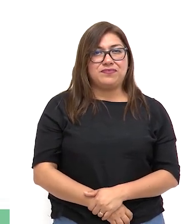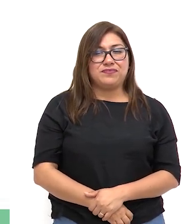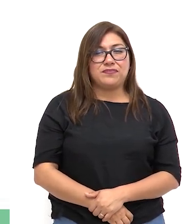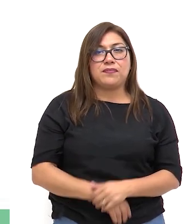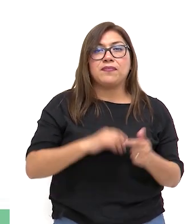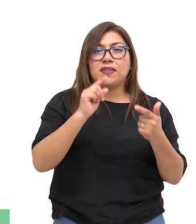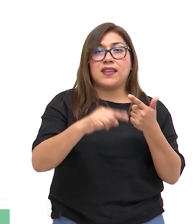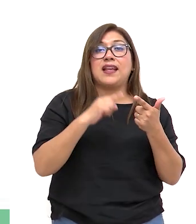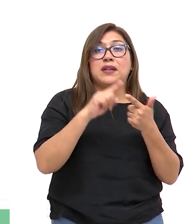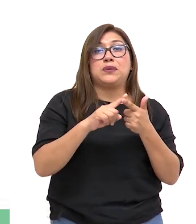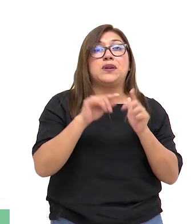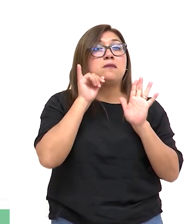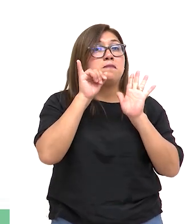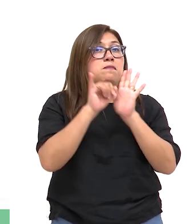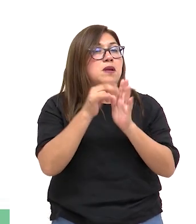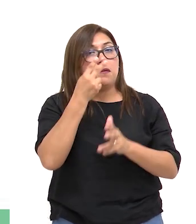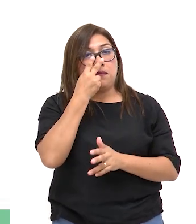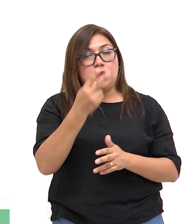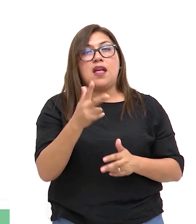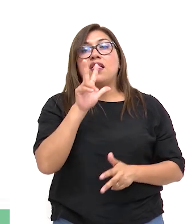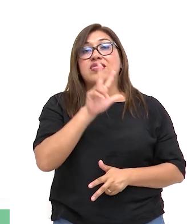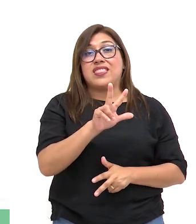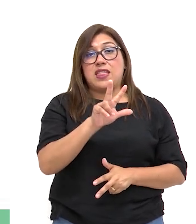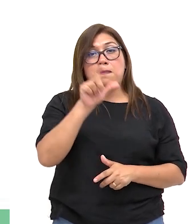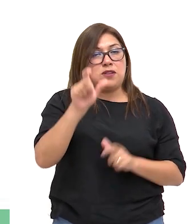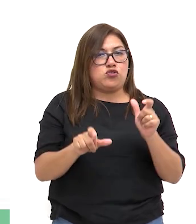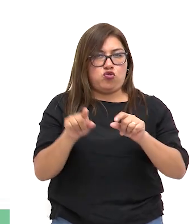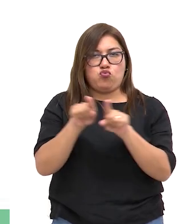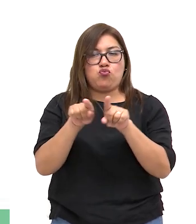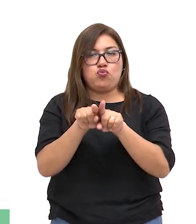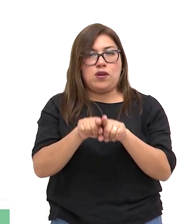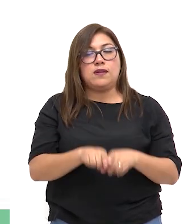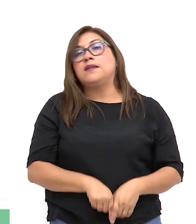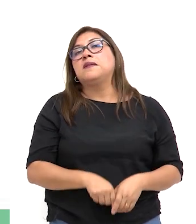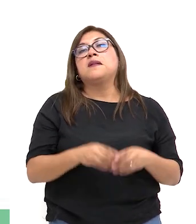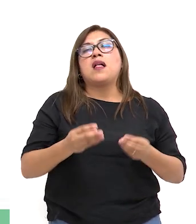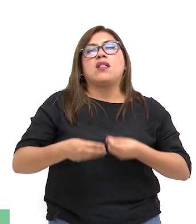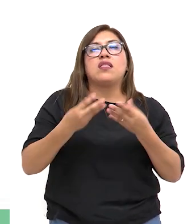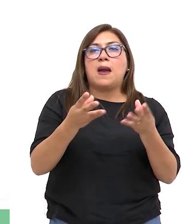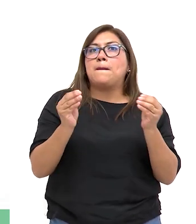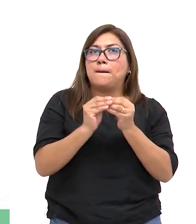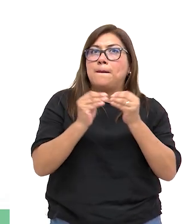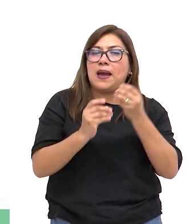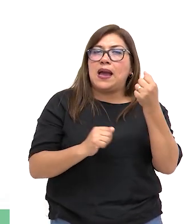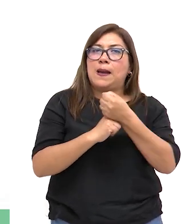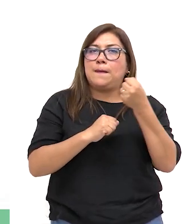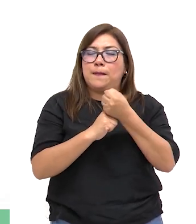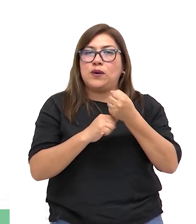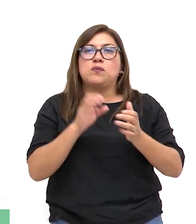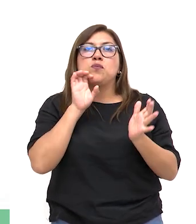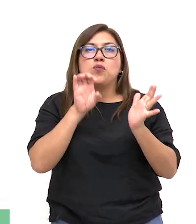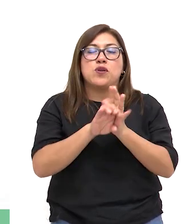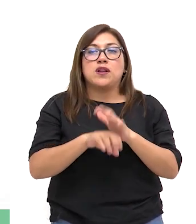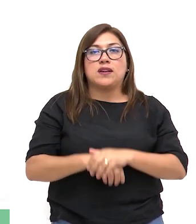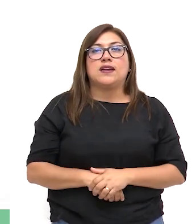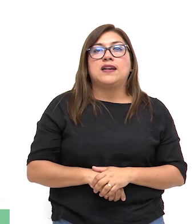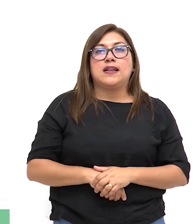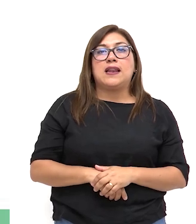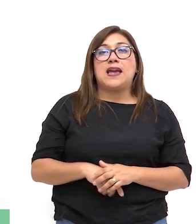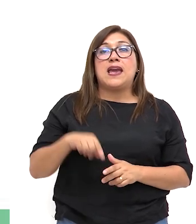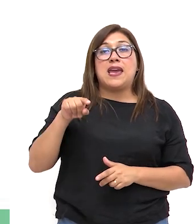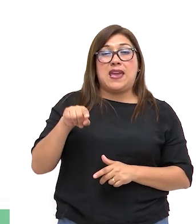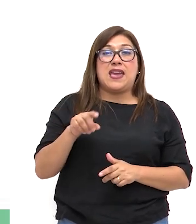En la segunda imagen están las mismas tres personas y se le brinda más apoyo a las que tienen una